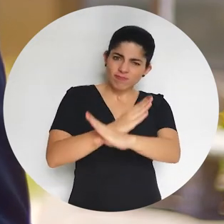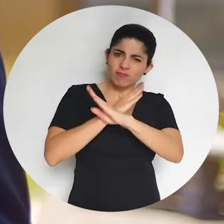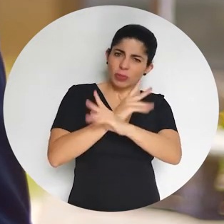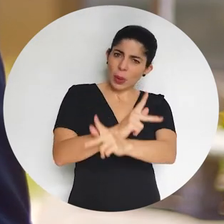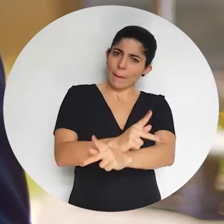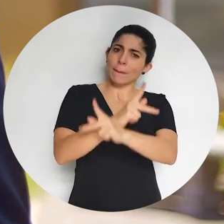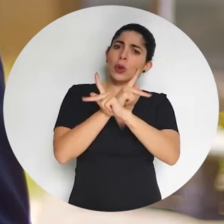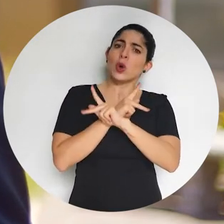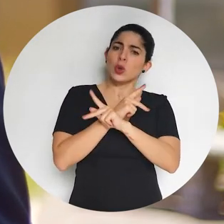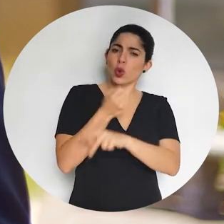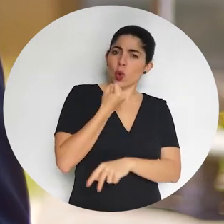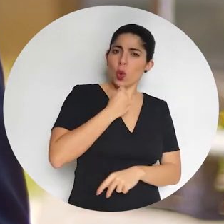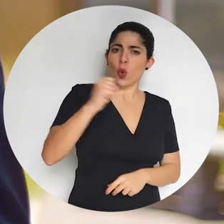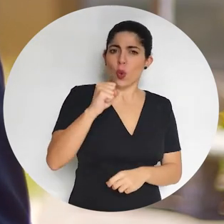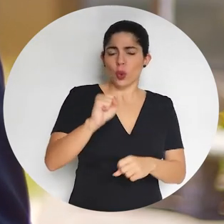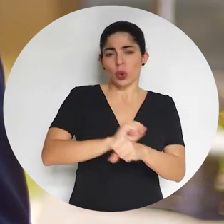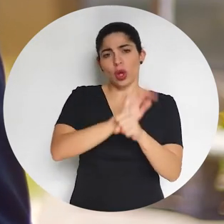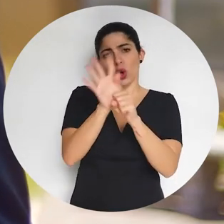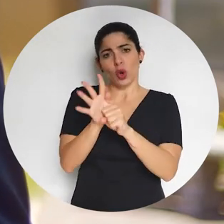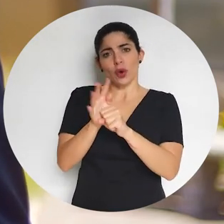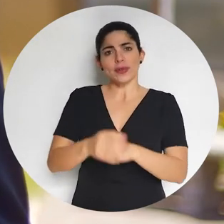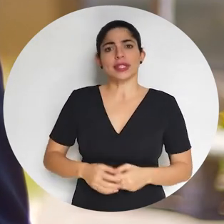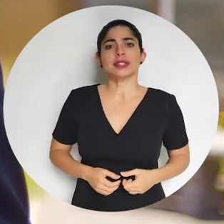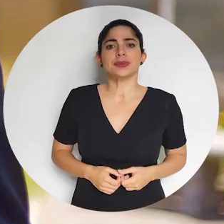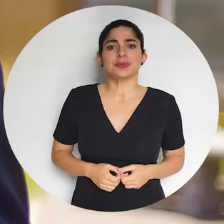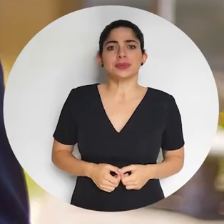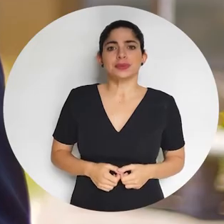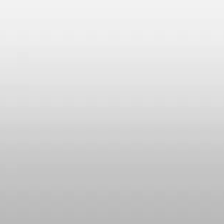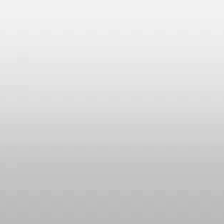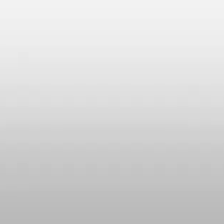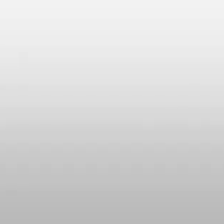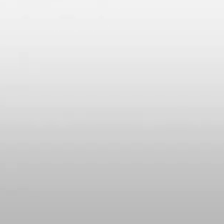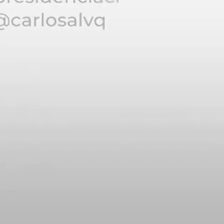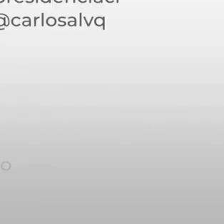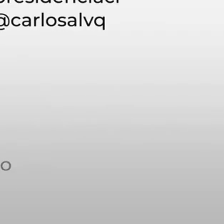el escudo protector contra el COVID-19.